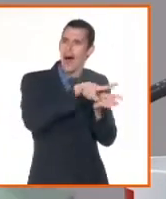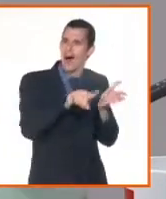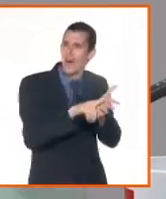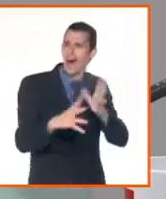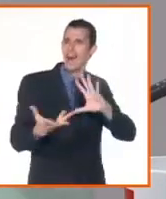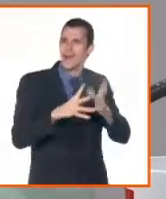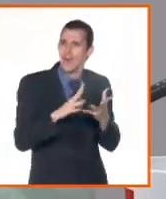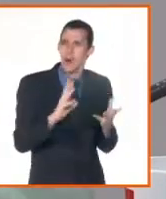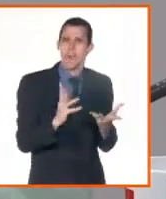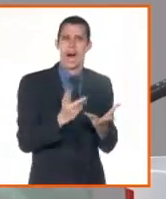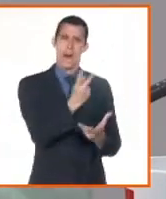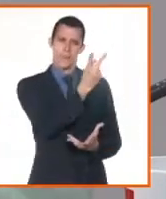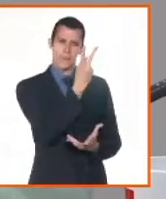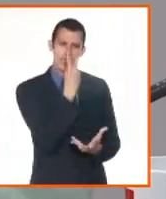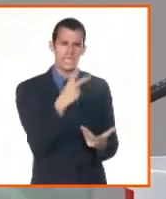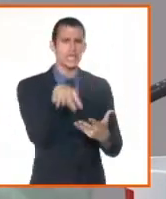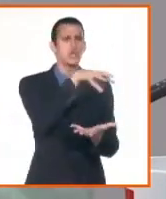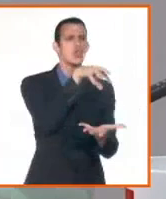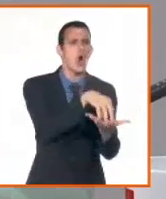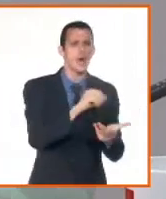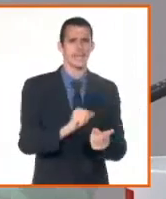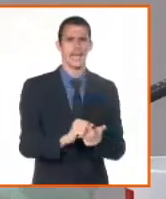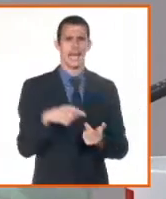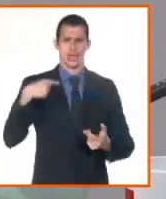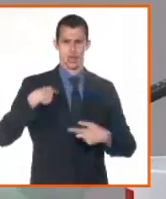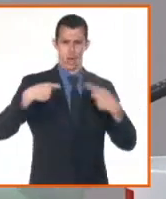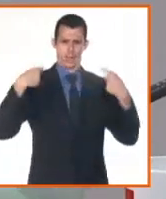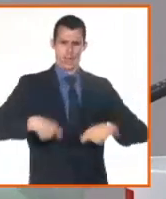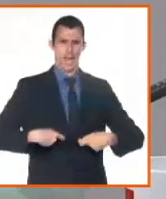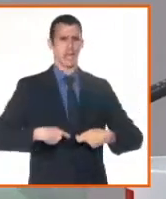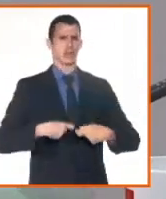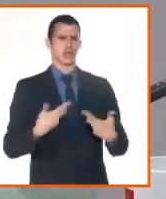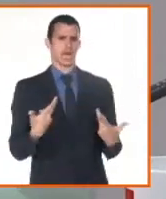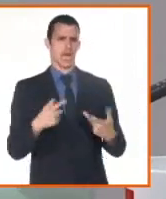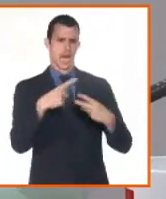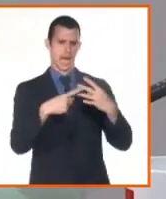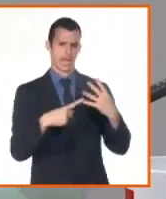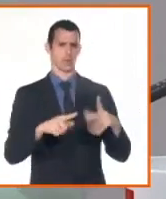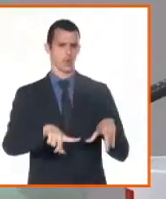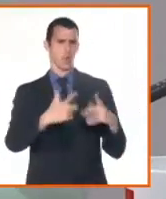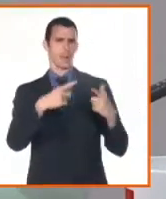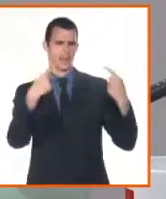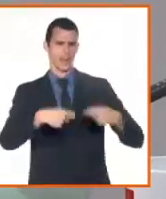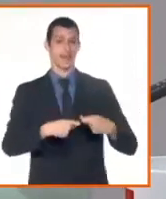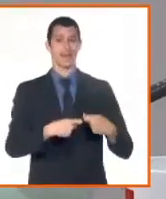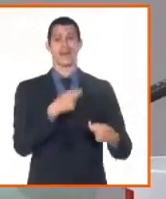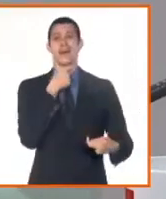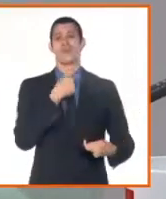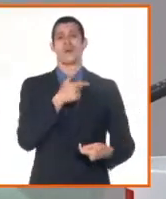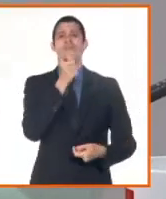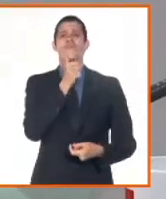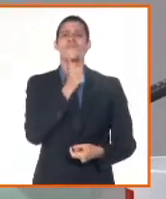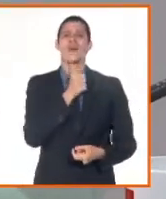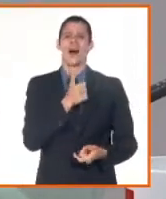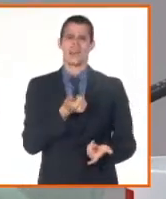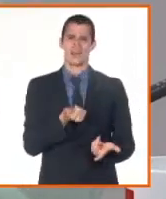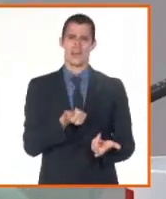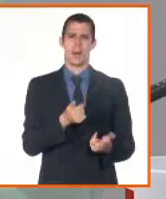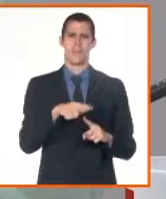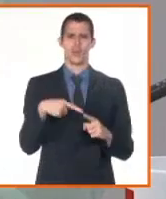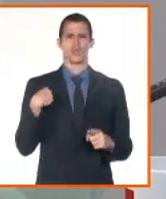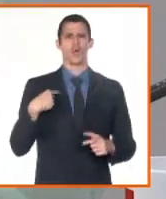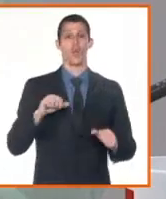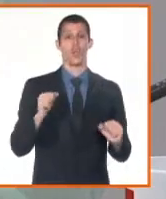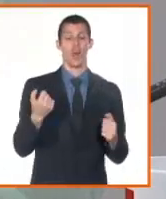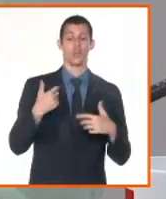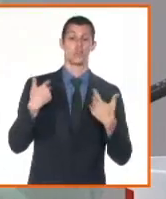a establecer en el país el documento electrónico. Es decir, que las personas no tengan necesariamente que ir a las oficinas, en el caso